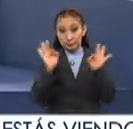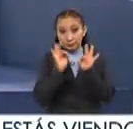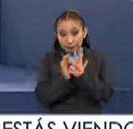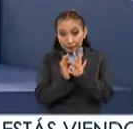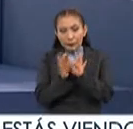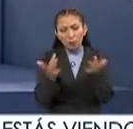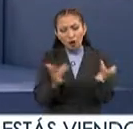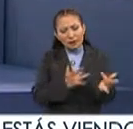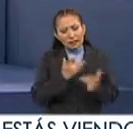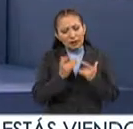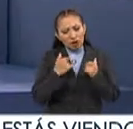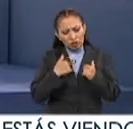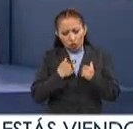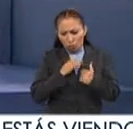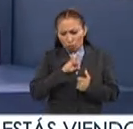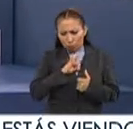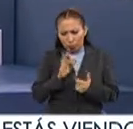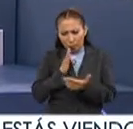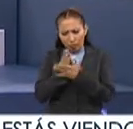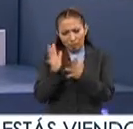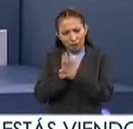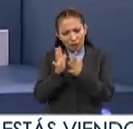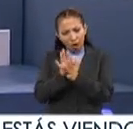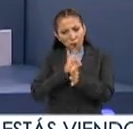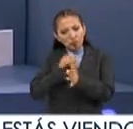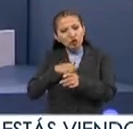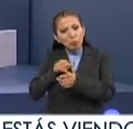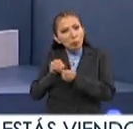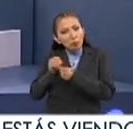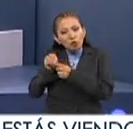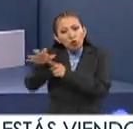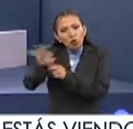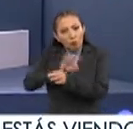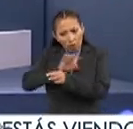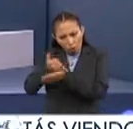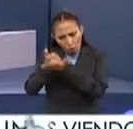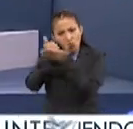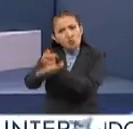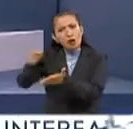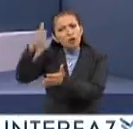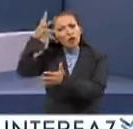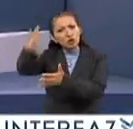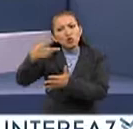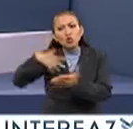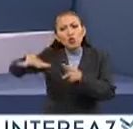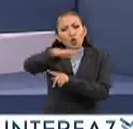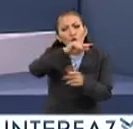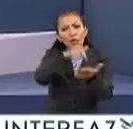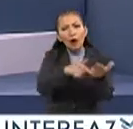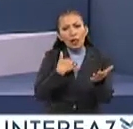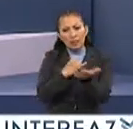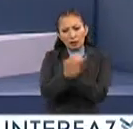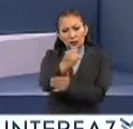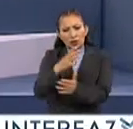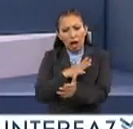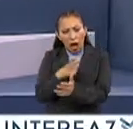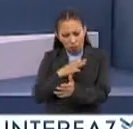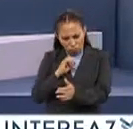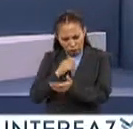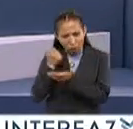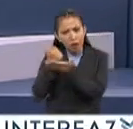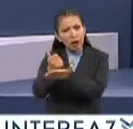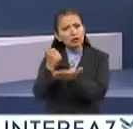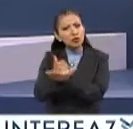sientan cómo pueden participar, ¿no? Cómo pueden incidir en, pues, en su futuro, en su presente y en las decisiones que se toman